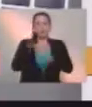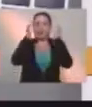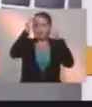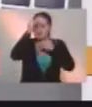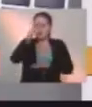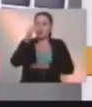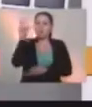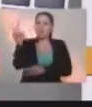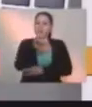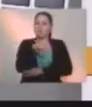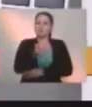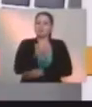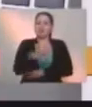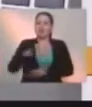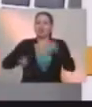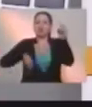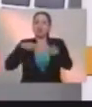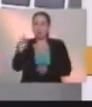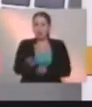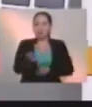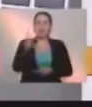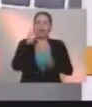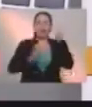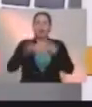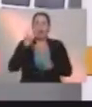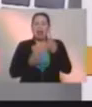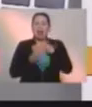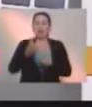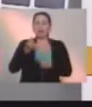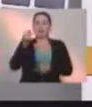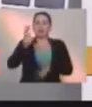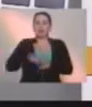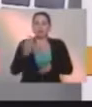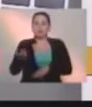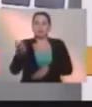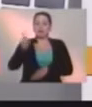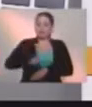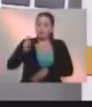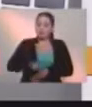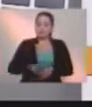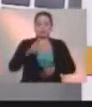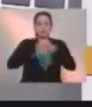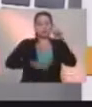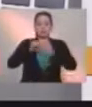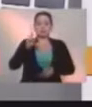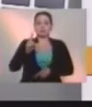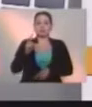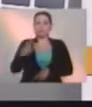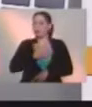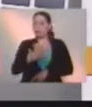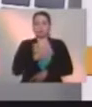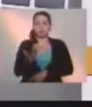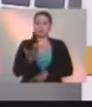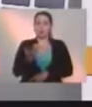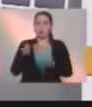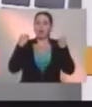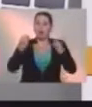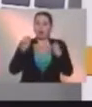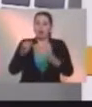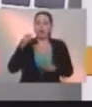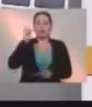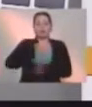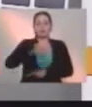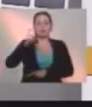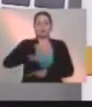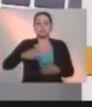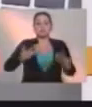Después no estemos llorando como niños, lo que no hemos sabido en este momento defender como hombres. Después de sacado el ojo, no vale Santa Lucía. Así que la